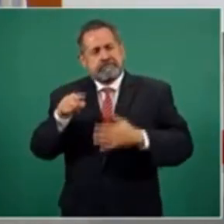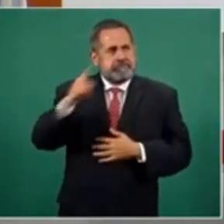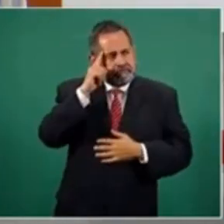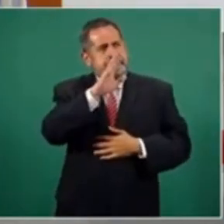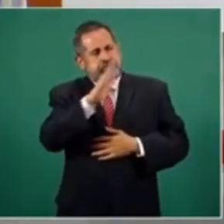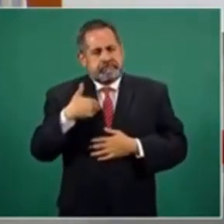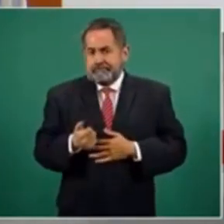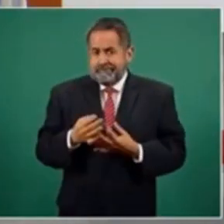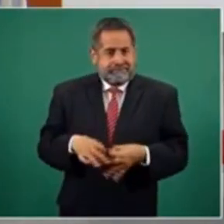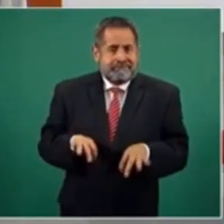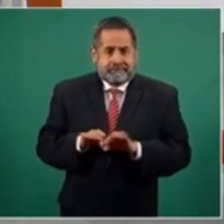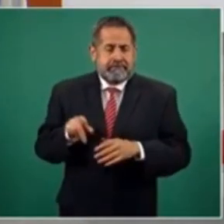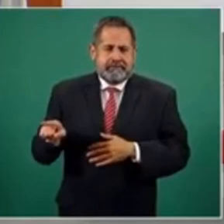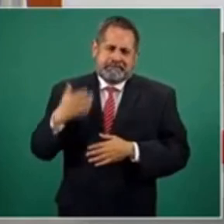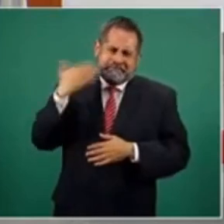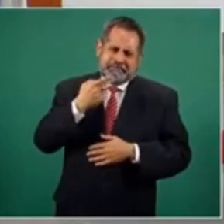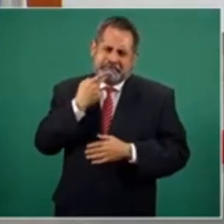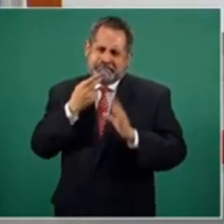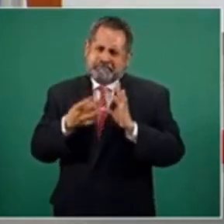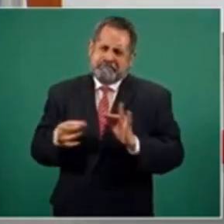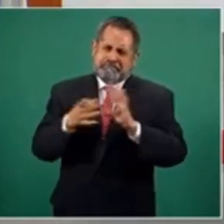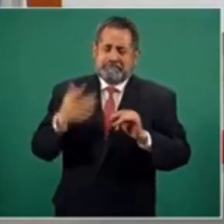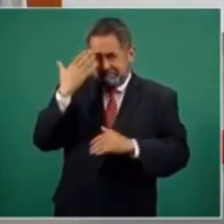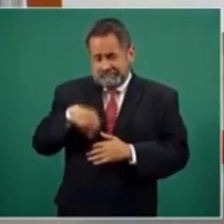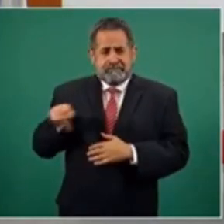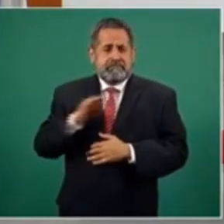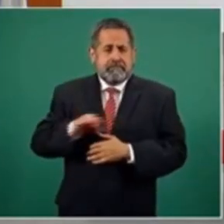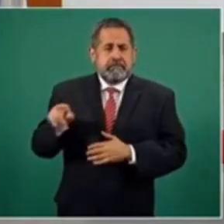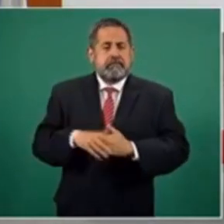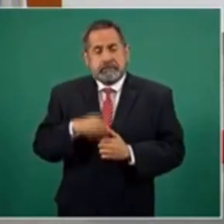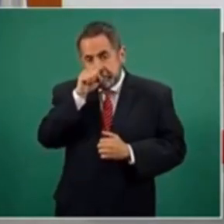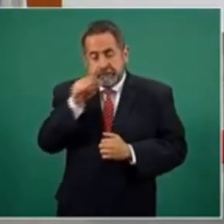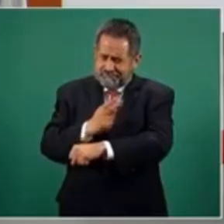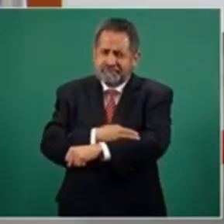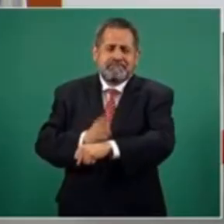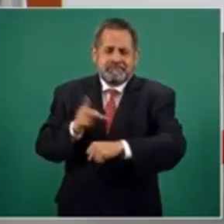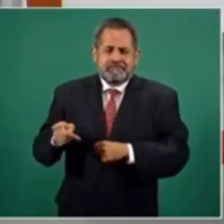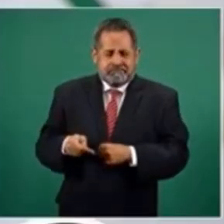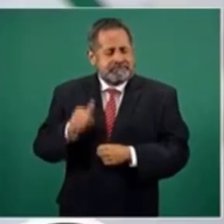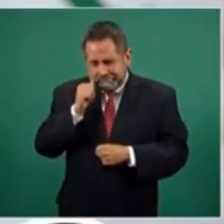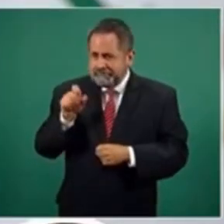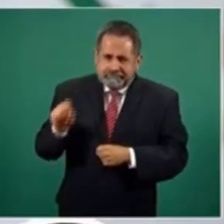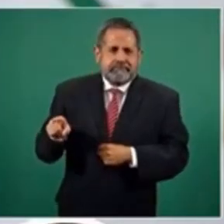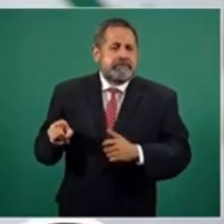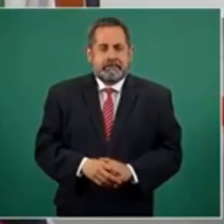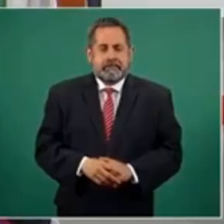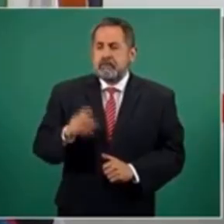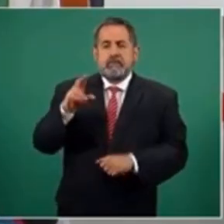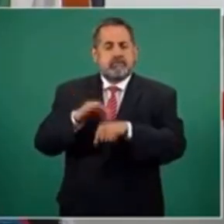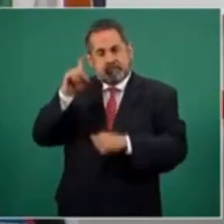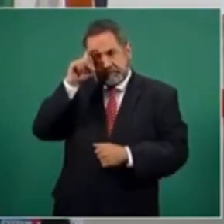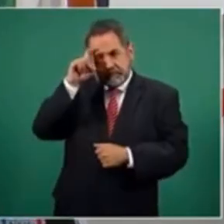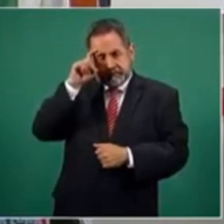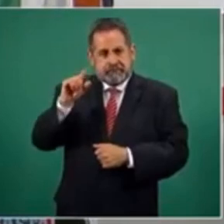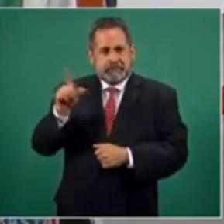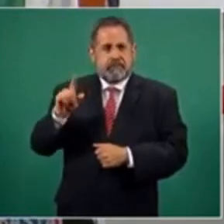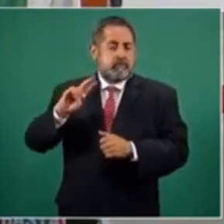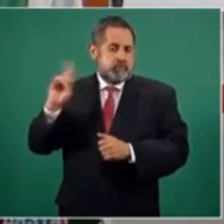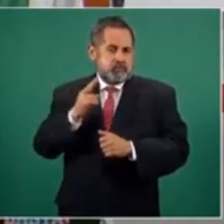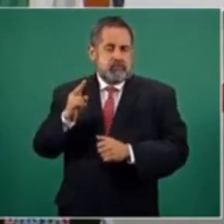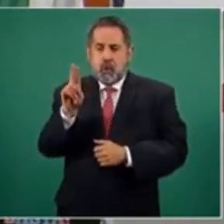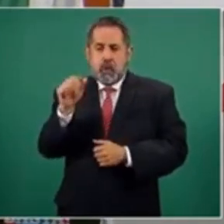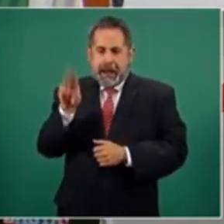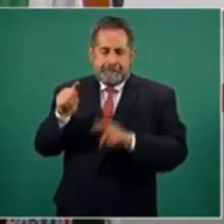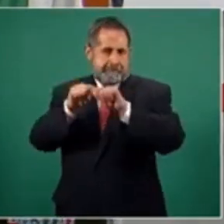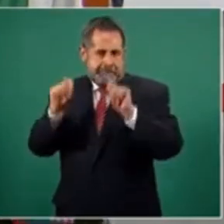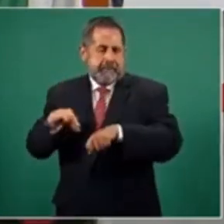hacerse. Y él tiene mucha capacidad para eso. Además, honesto, honrado. Hugo López-Gatell, viviendo en este estado de Universidad